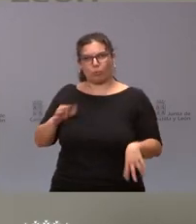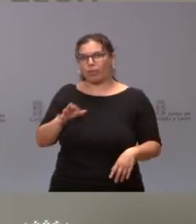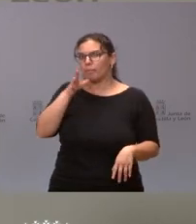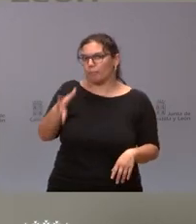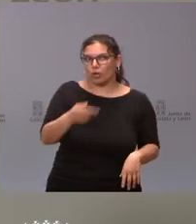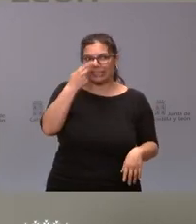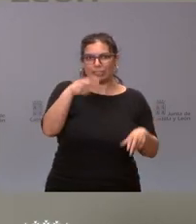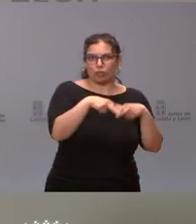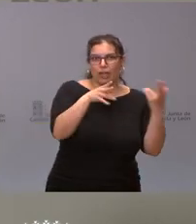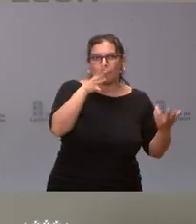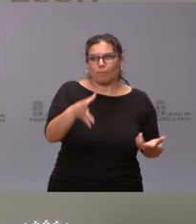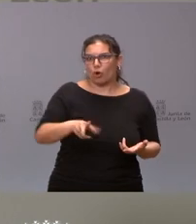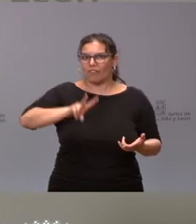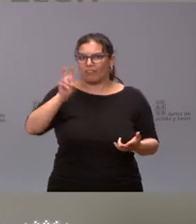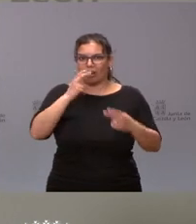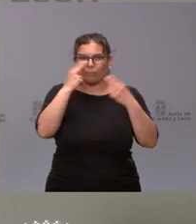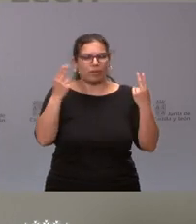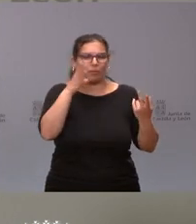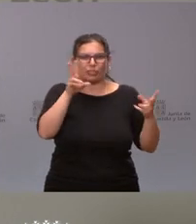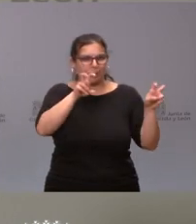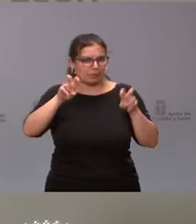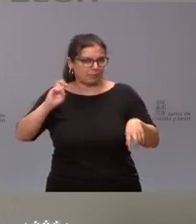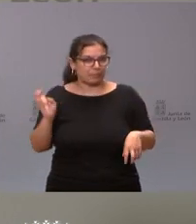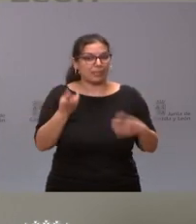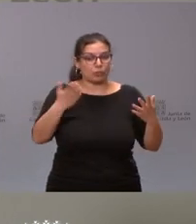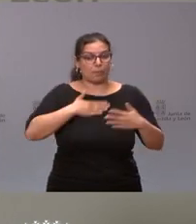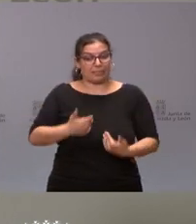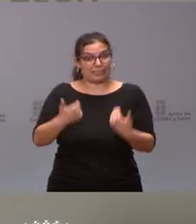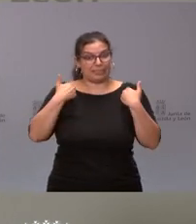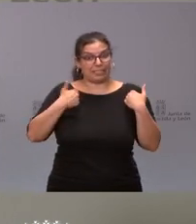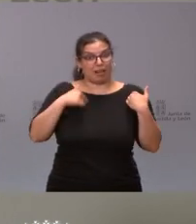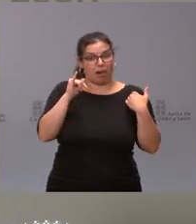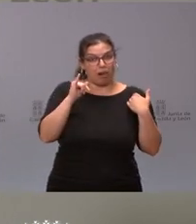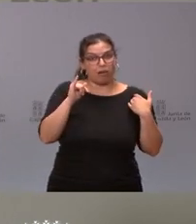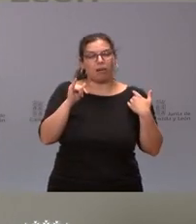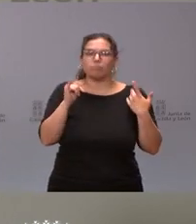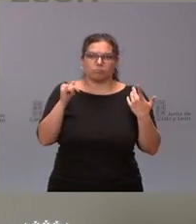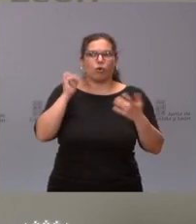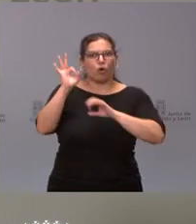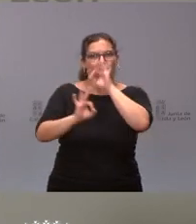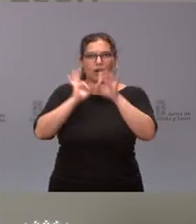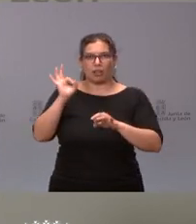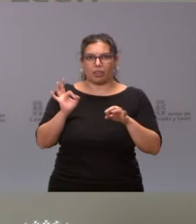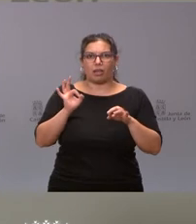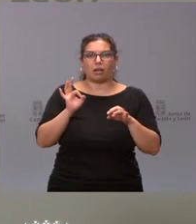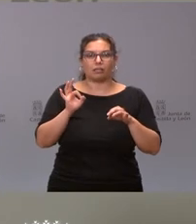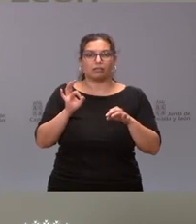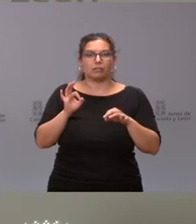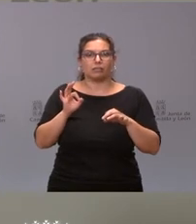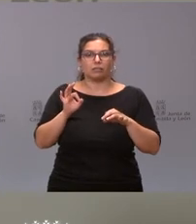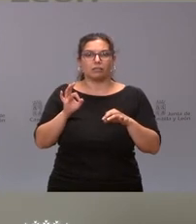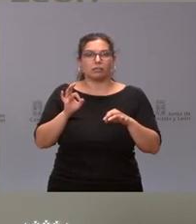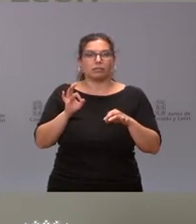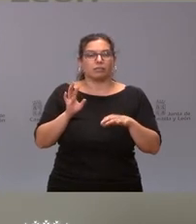interés social bien por utilidad pública y por tanto en la parte que nos pudiera corresponder lo vamos a analizar sin perjuicio de la parte que pudiera corresponder